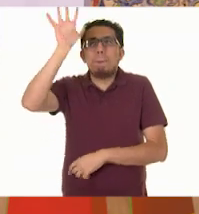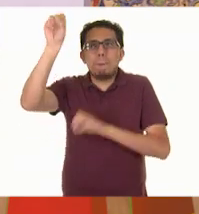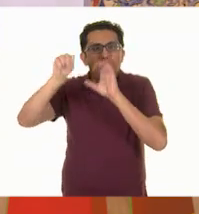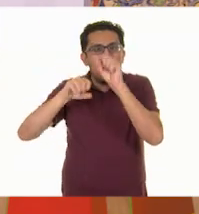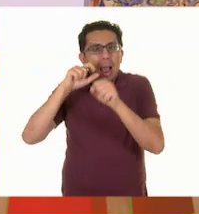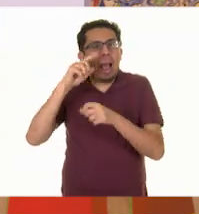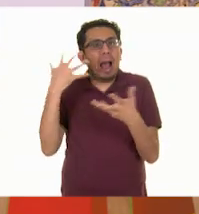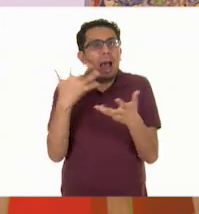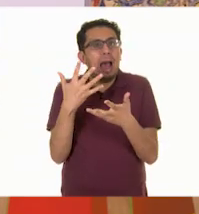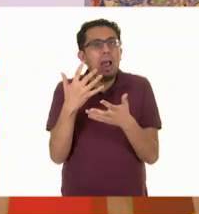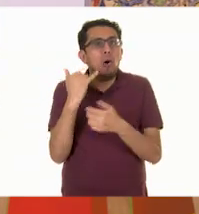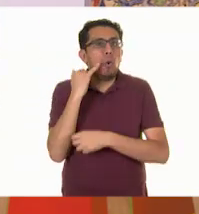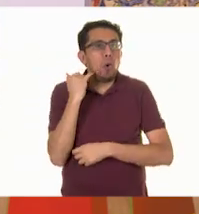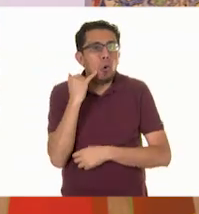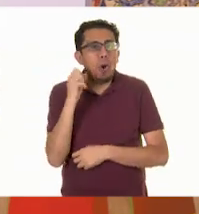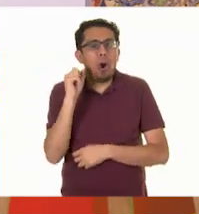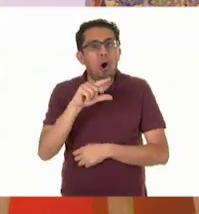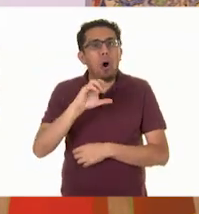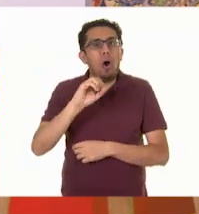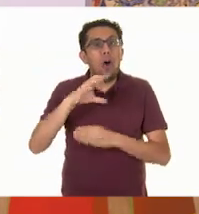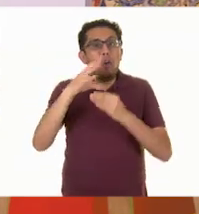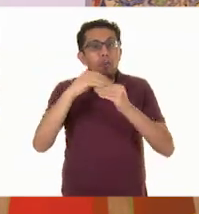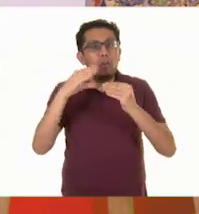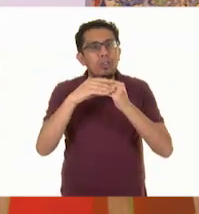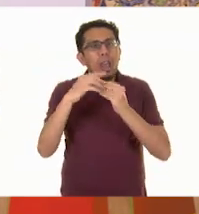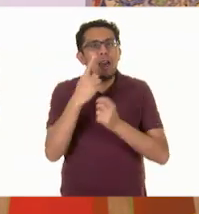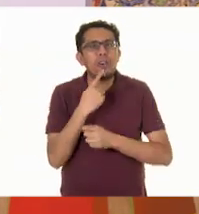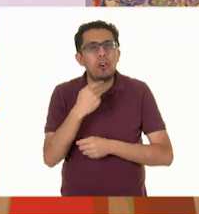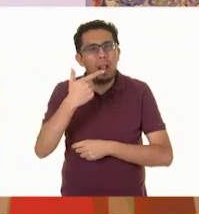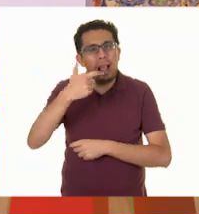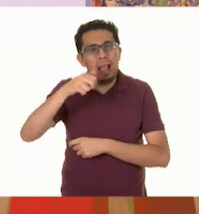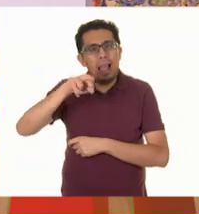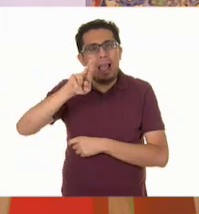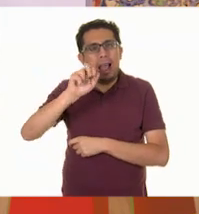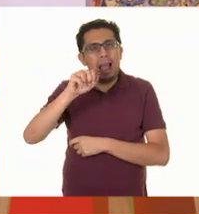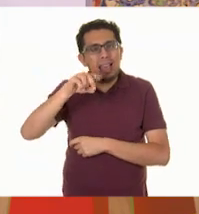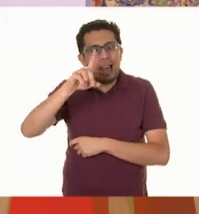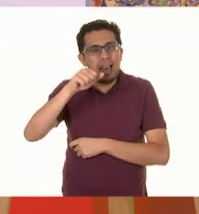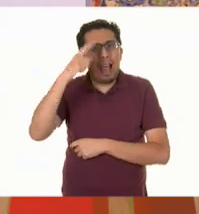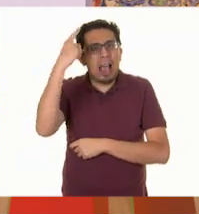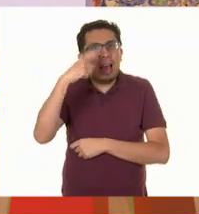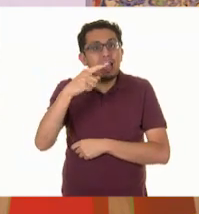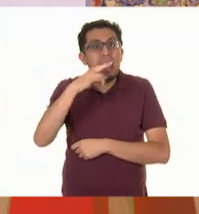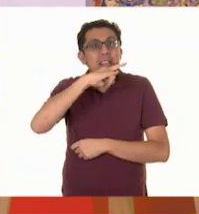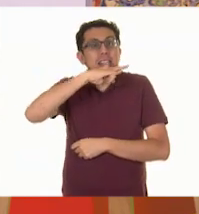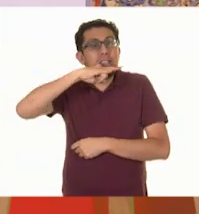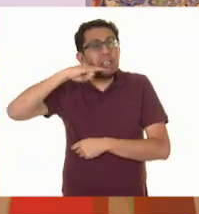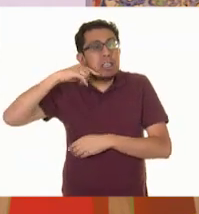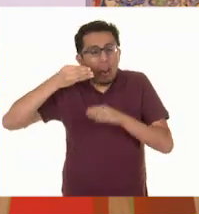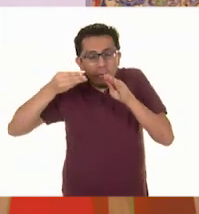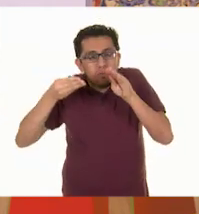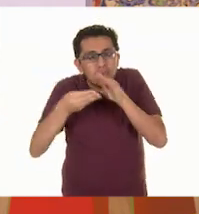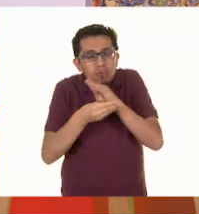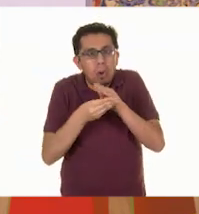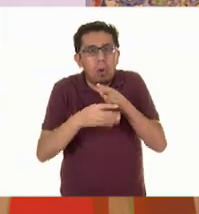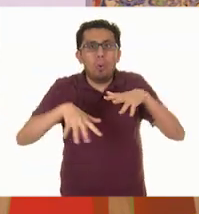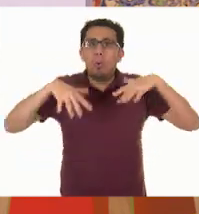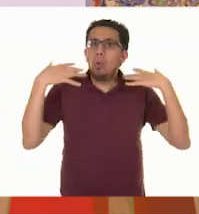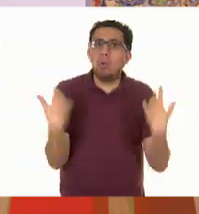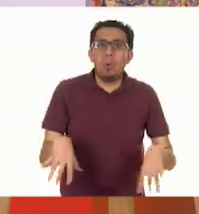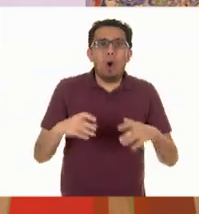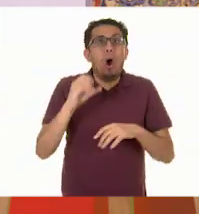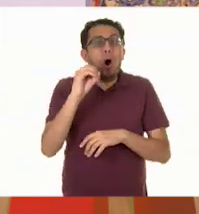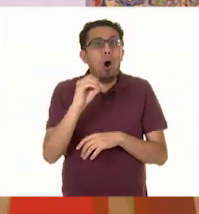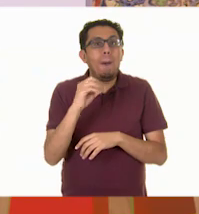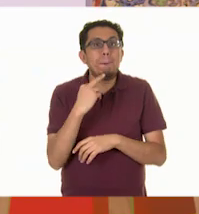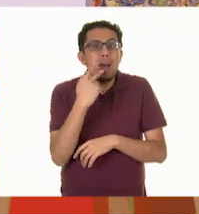No, no, ya sé. Mejor uno de granada para preparar unos deliciosos chiles en nogada. O qué tal mejor un árbol de